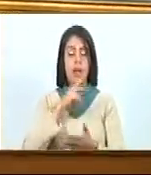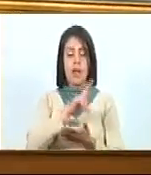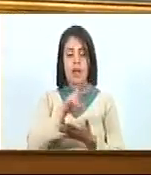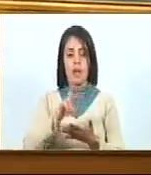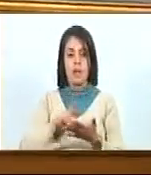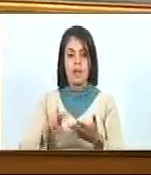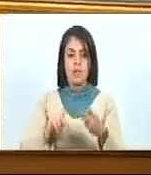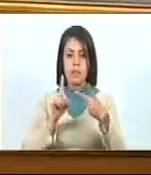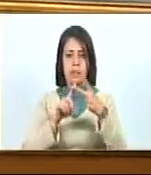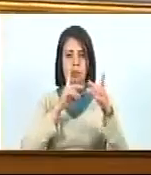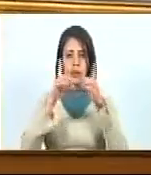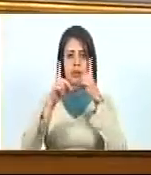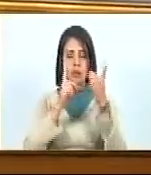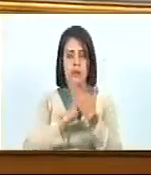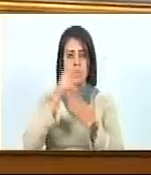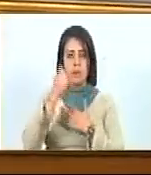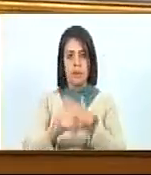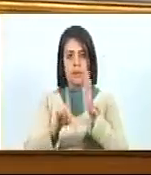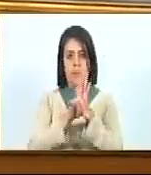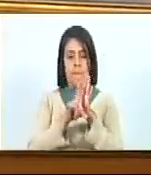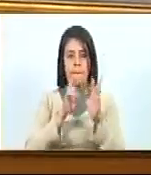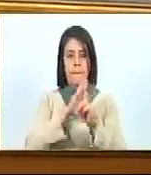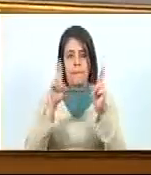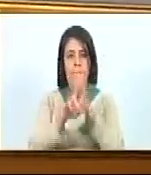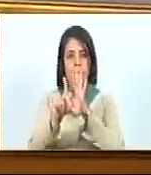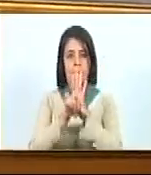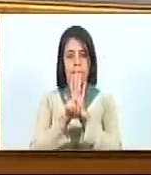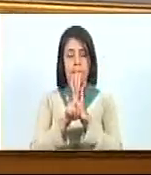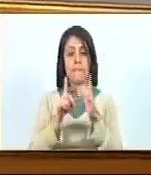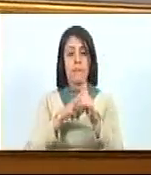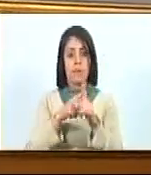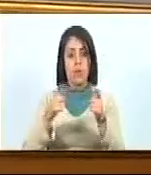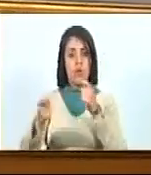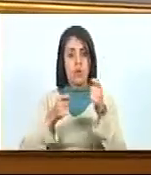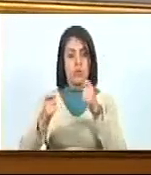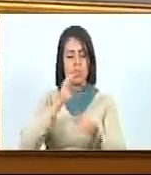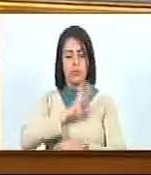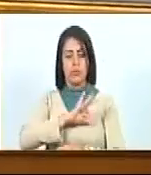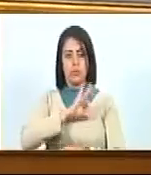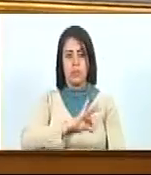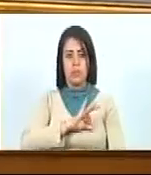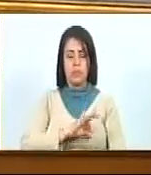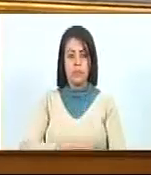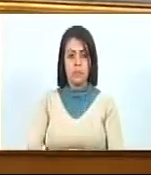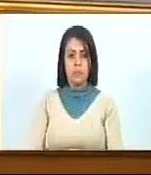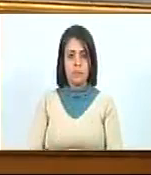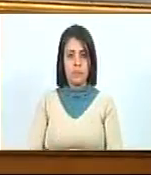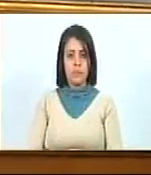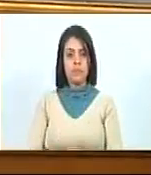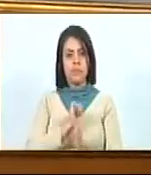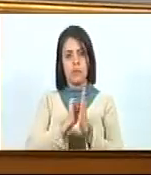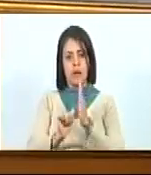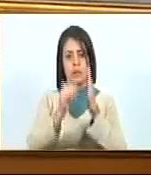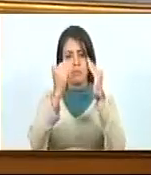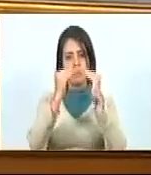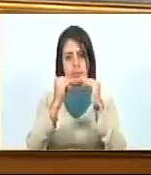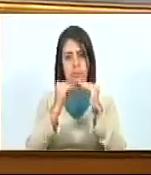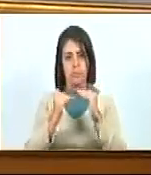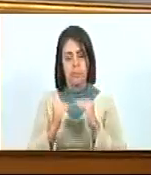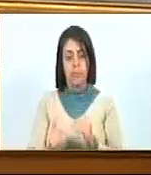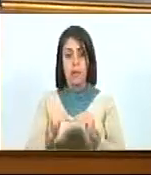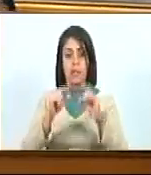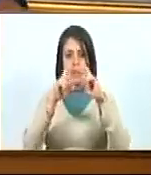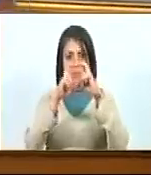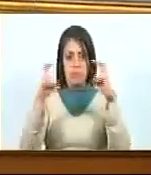lectura a la segunda discusión del proyecto de ley de reforma de la ley orgánica de Contraloría Social, artículo por artículo, así como las